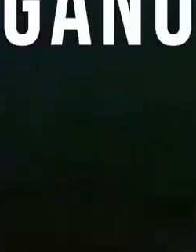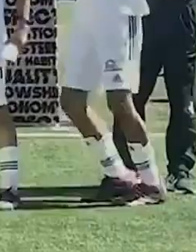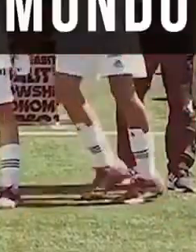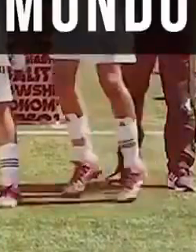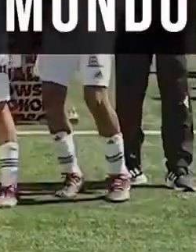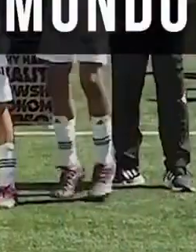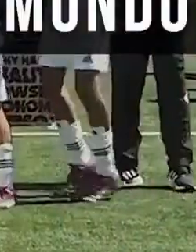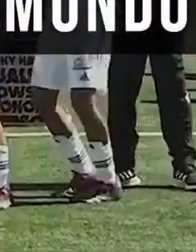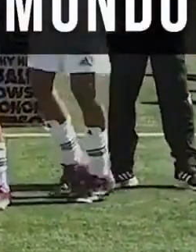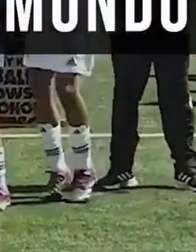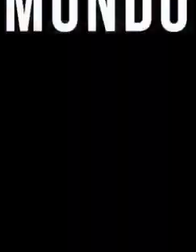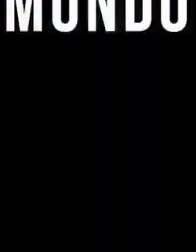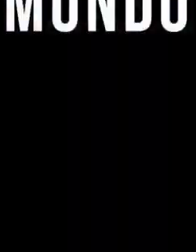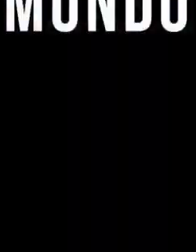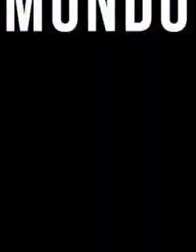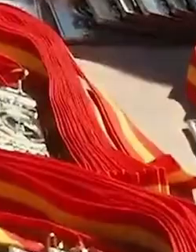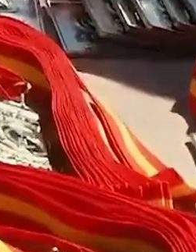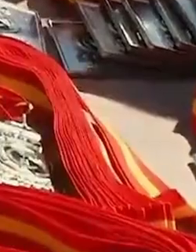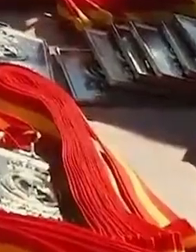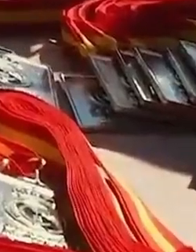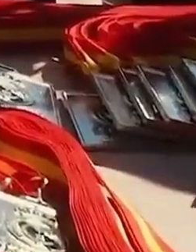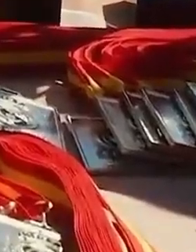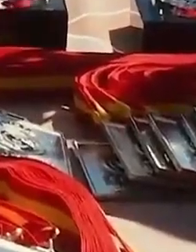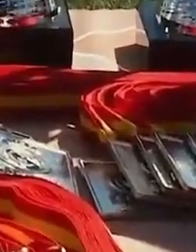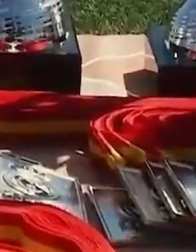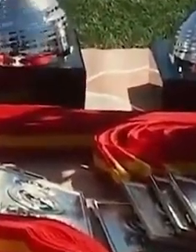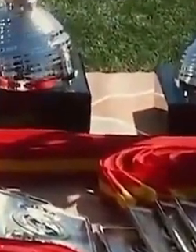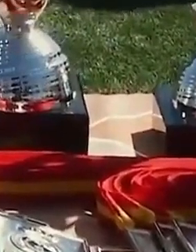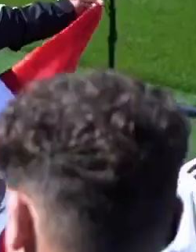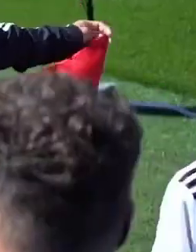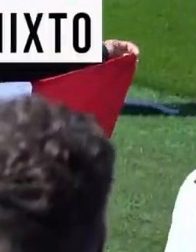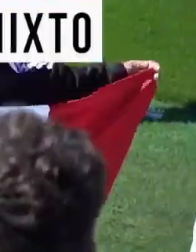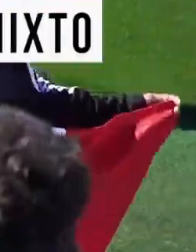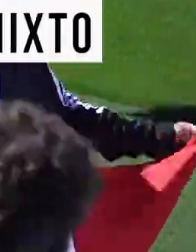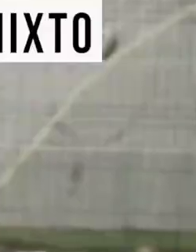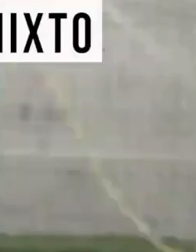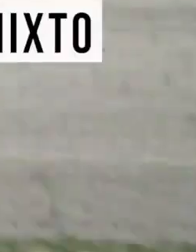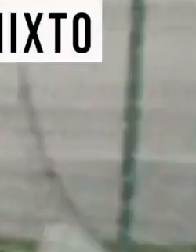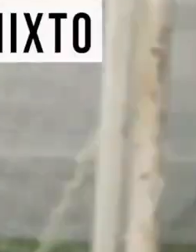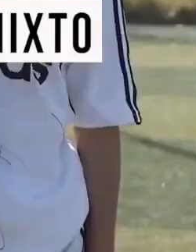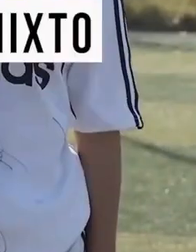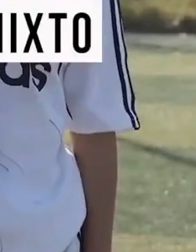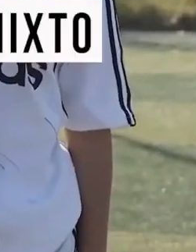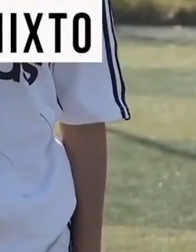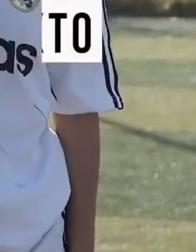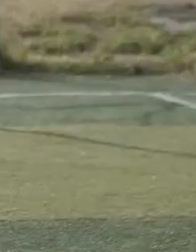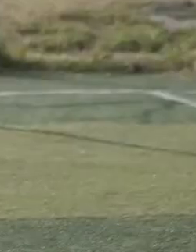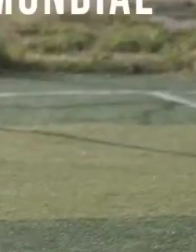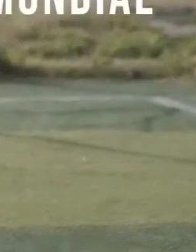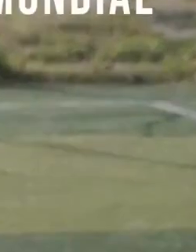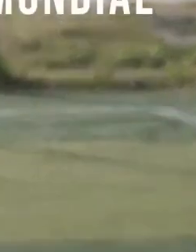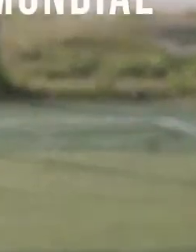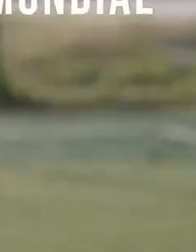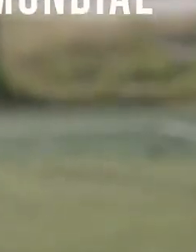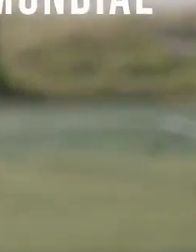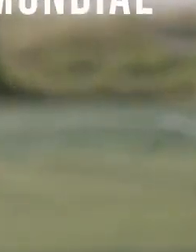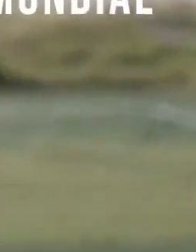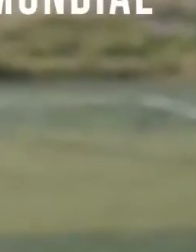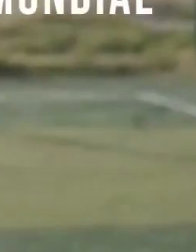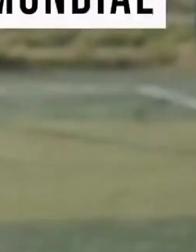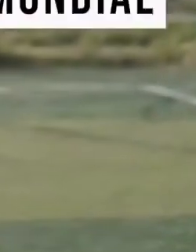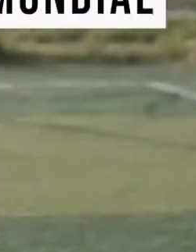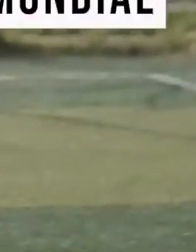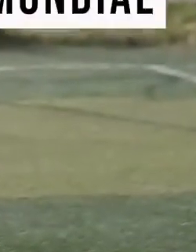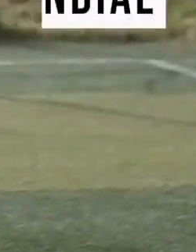vencieron a Alemania 2 a 1. De los 8 equipos finalistas, México fue el único que incluyó dos niñas, lo cual ha sido